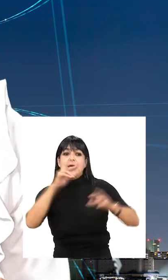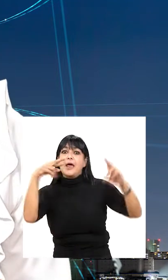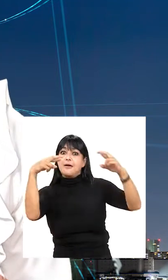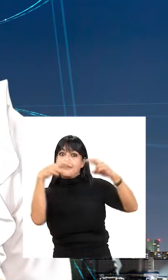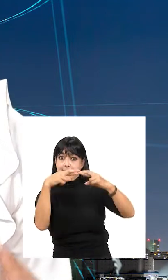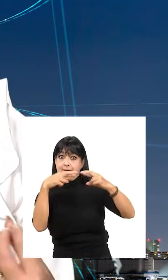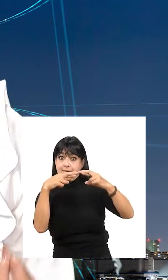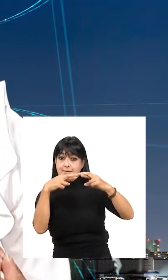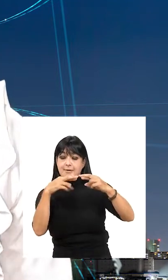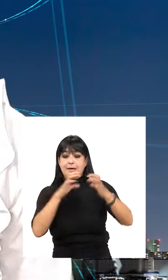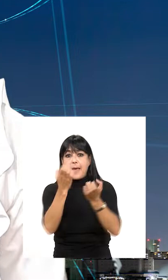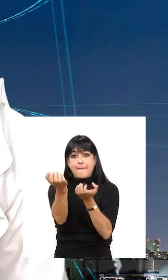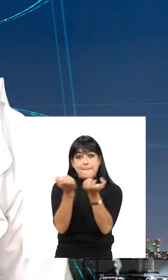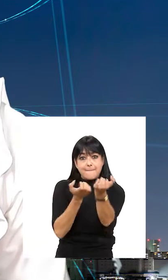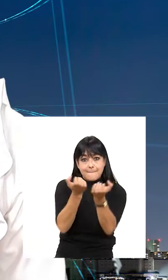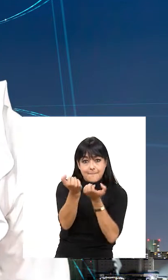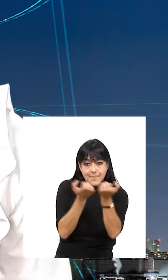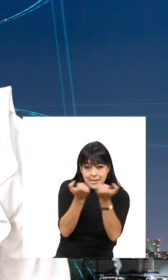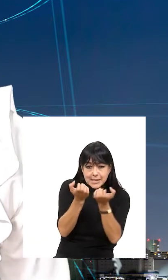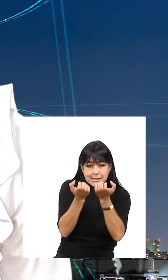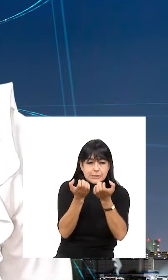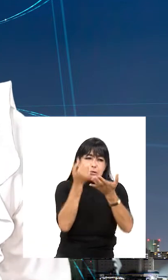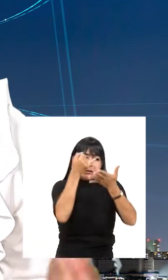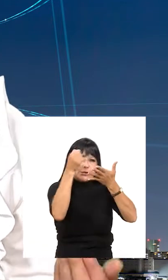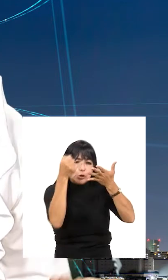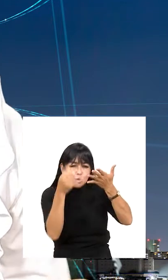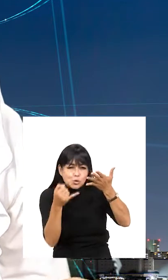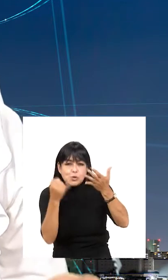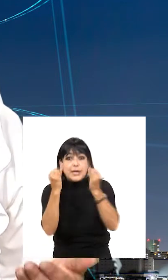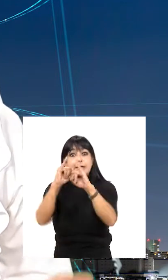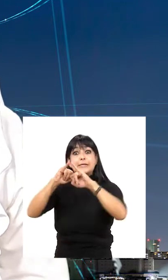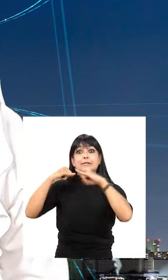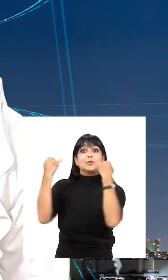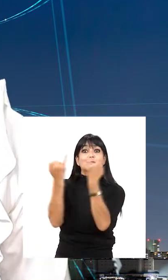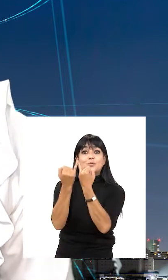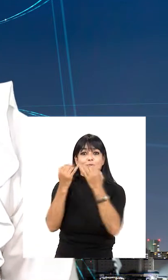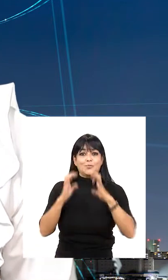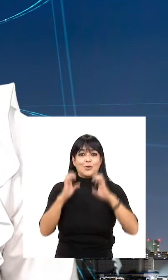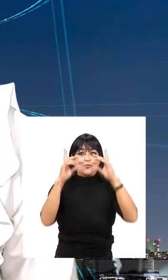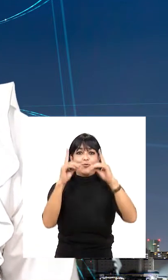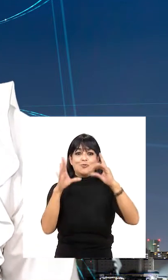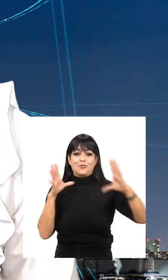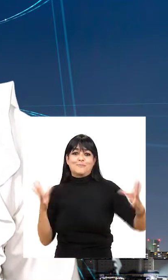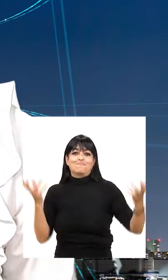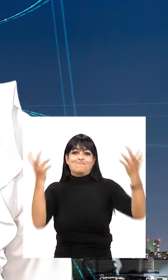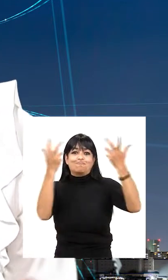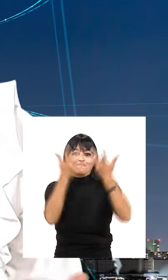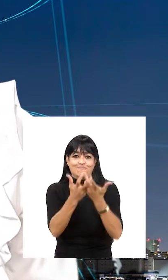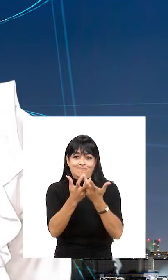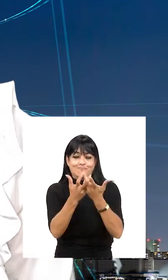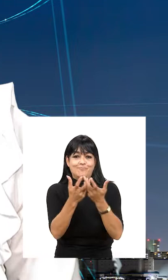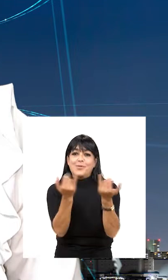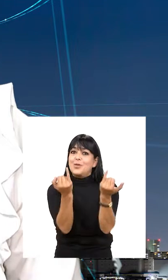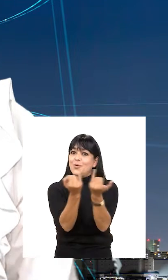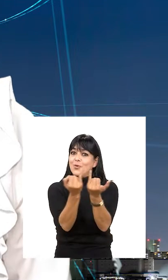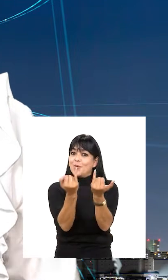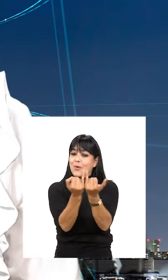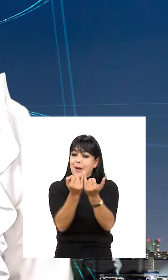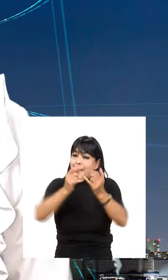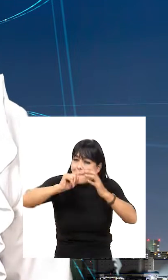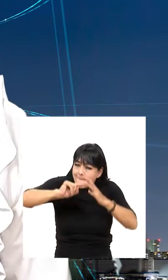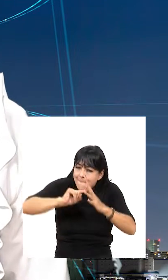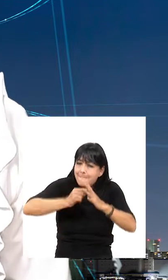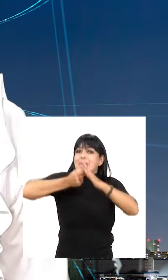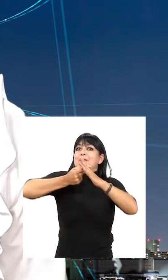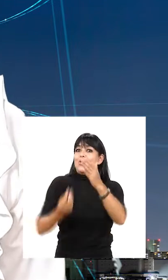funcionar como una red, ya que empresas, centros de investigación e instituciones educativas se unen. Al